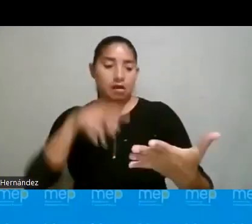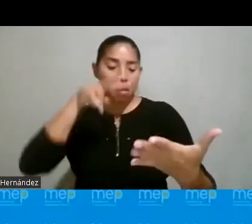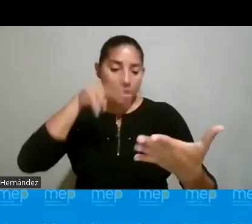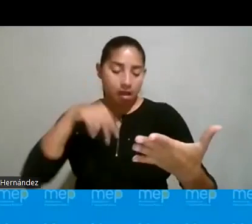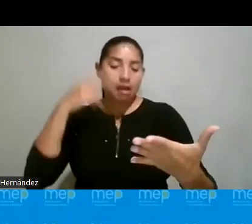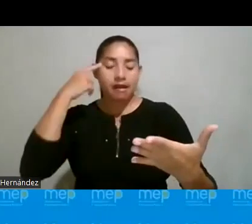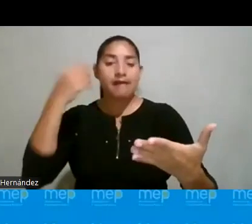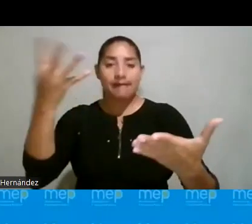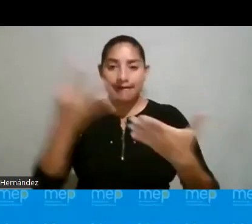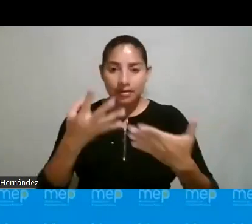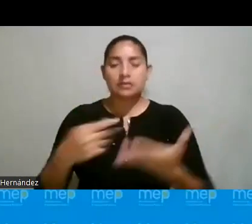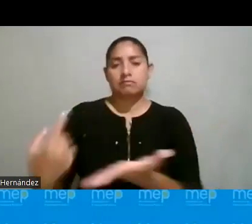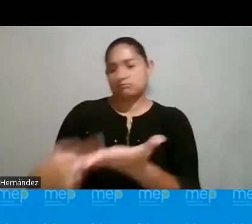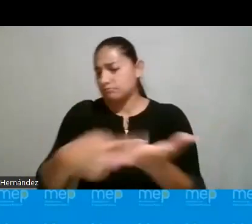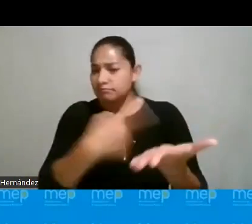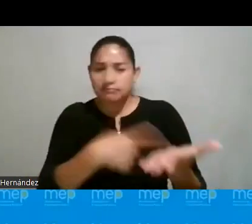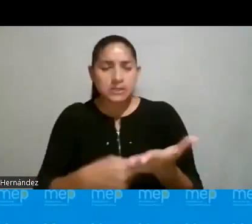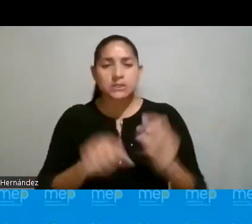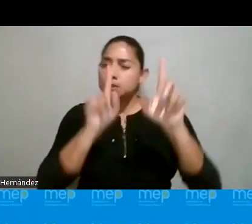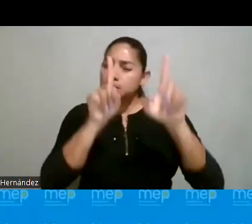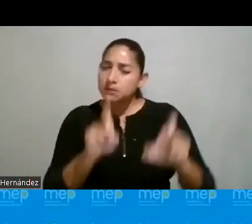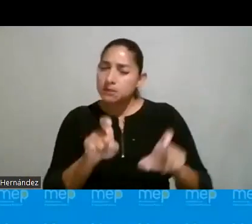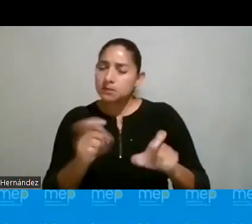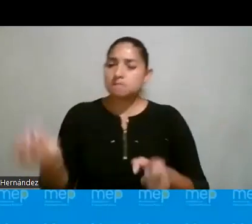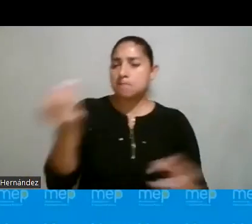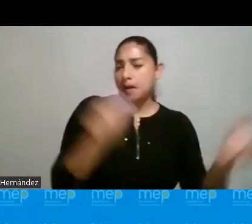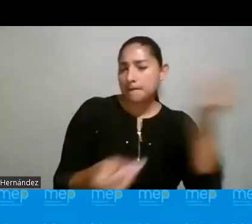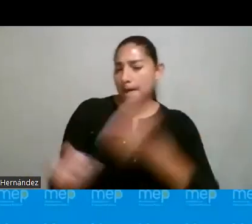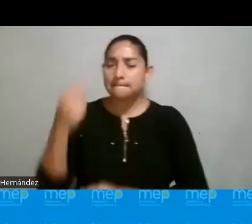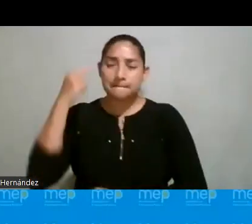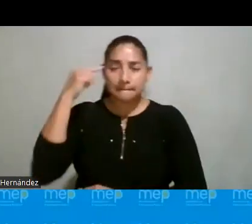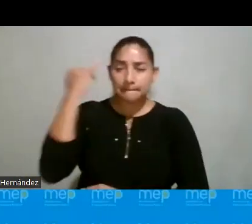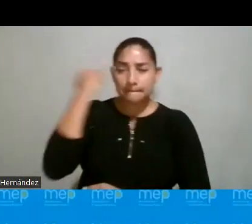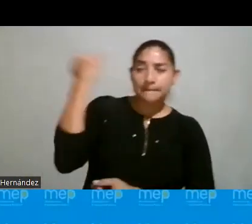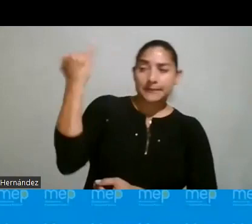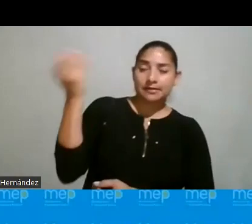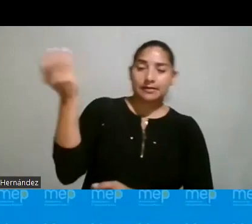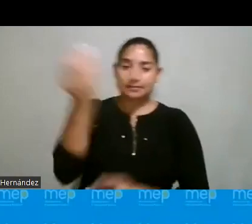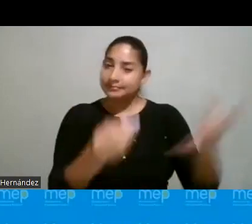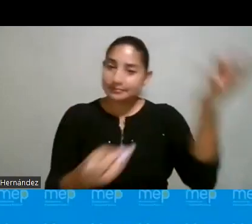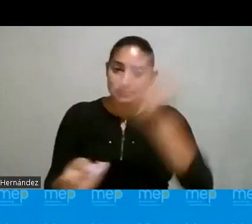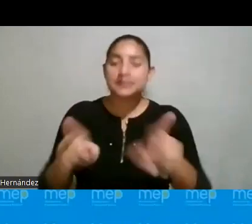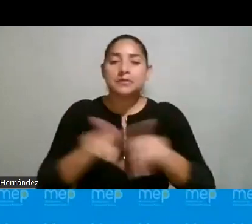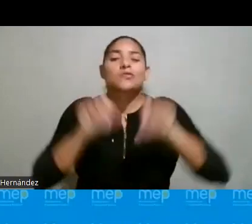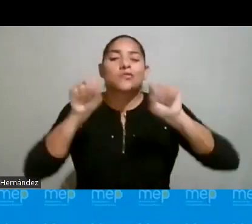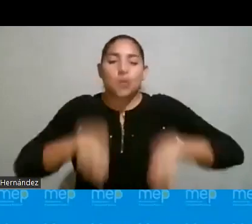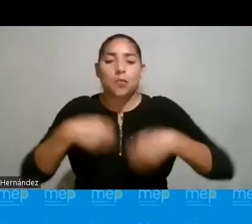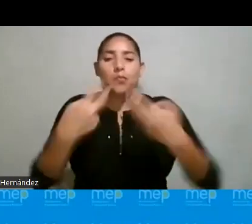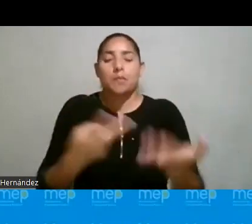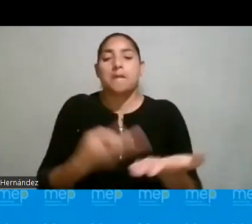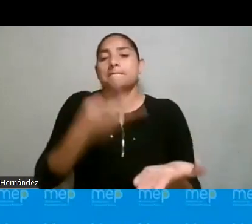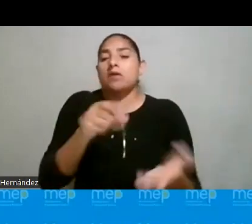también de discusión, de análisis, de poner en la mesa mis pensamientos, mis ideas, y cómo yo puedo valorar estas